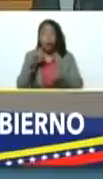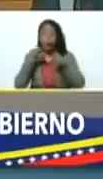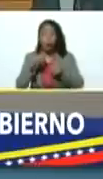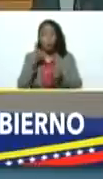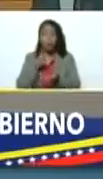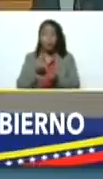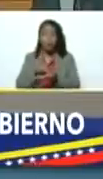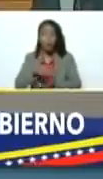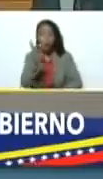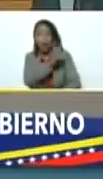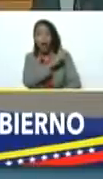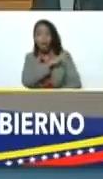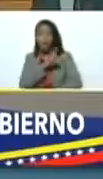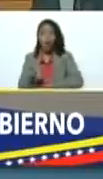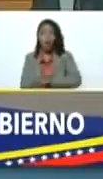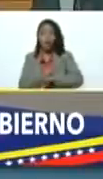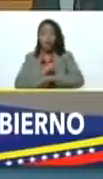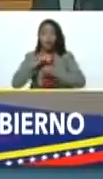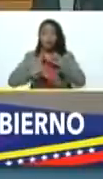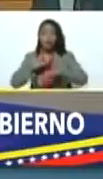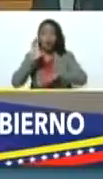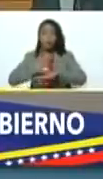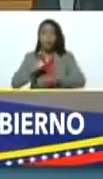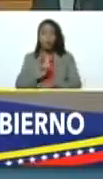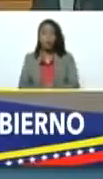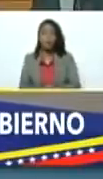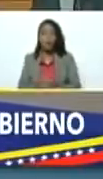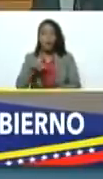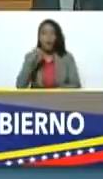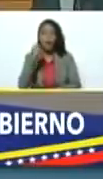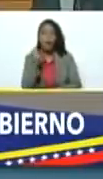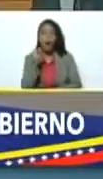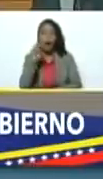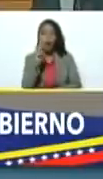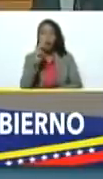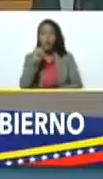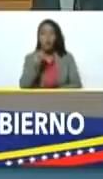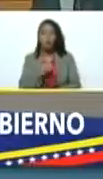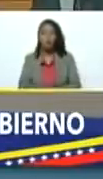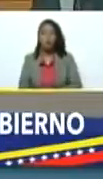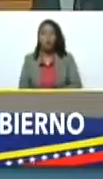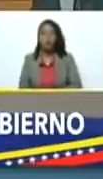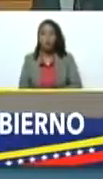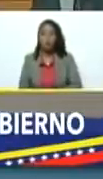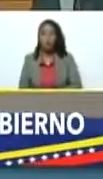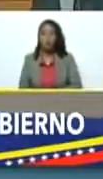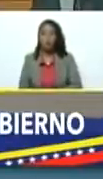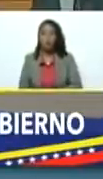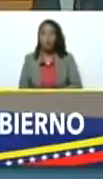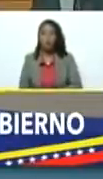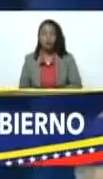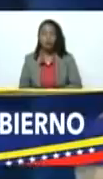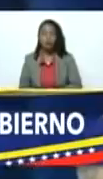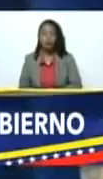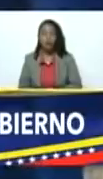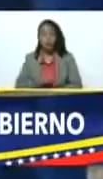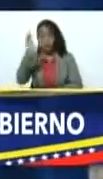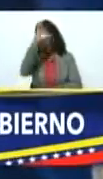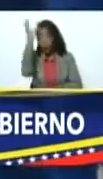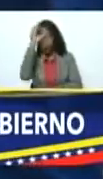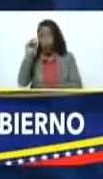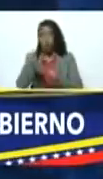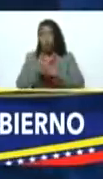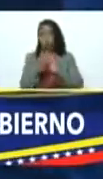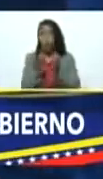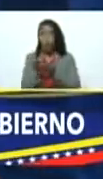el jefe de gobierno del Distrito Capital, el gran Nahum Fernández, de Caricuado para el Mundo.